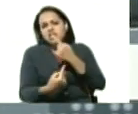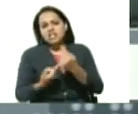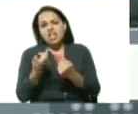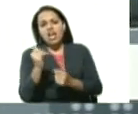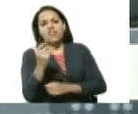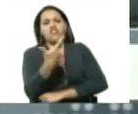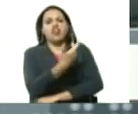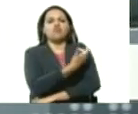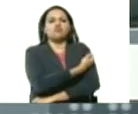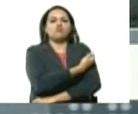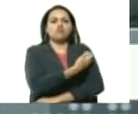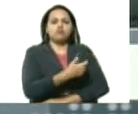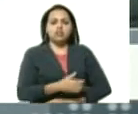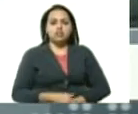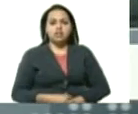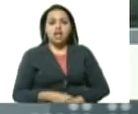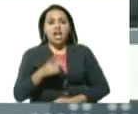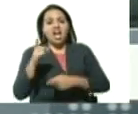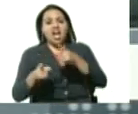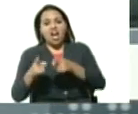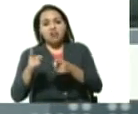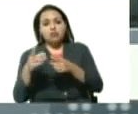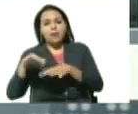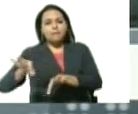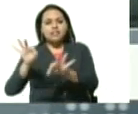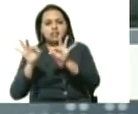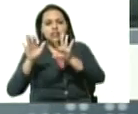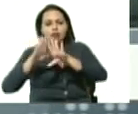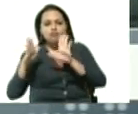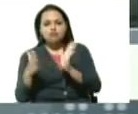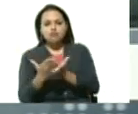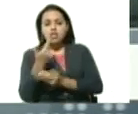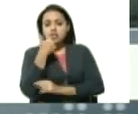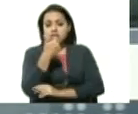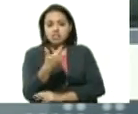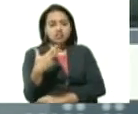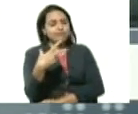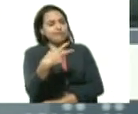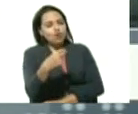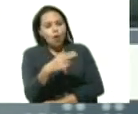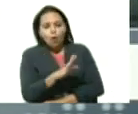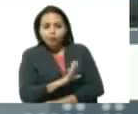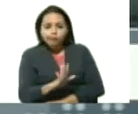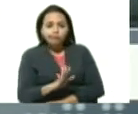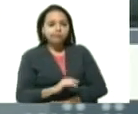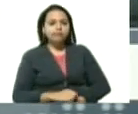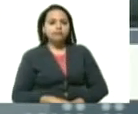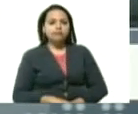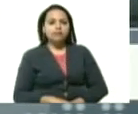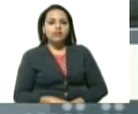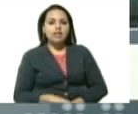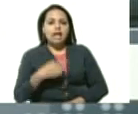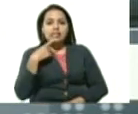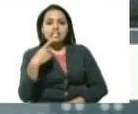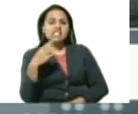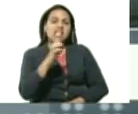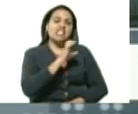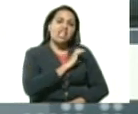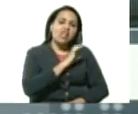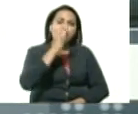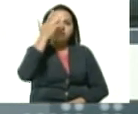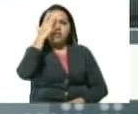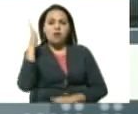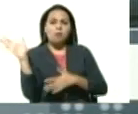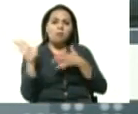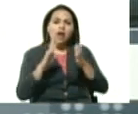la vacuna hay otros virólogos especialistas mundiales que dicen que no dicen que en enero febrero